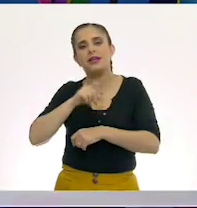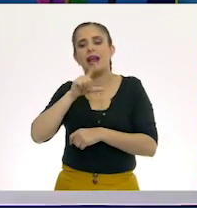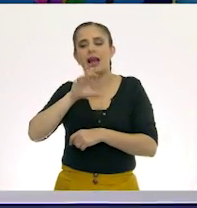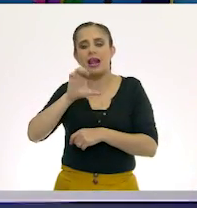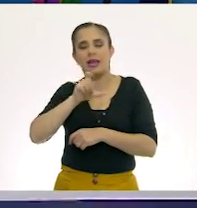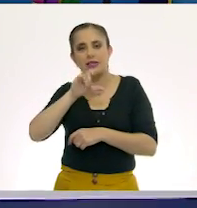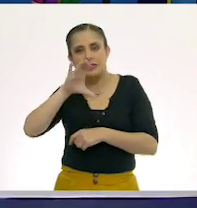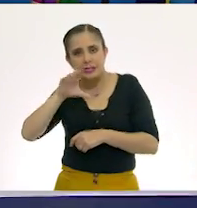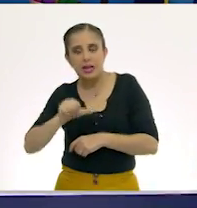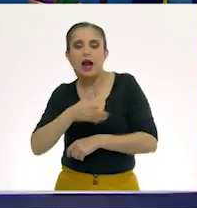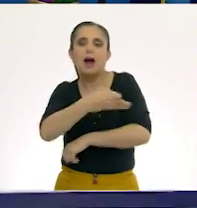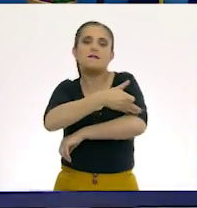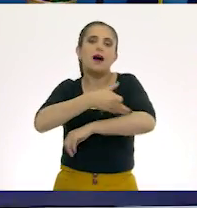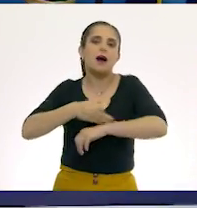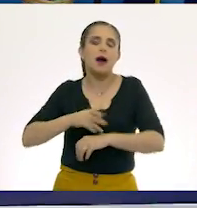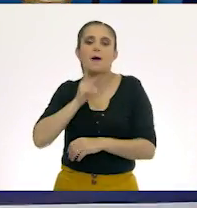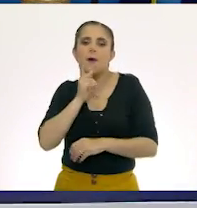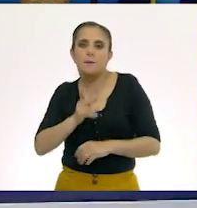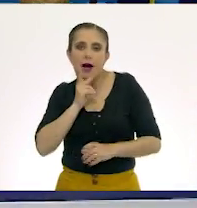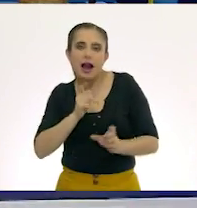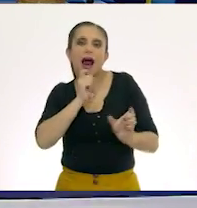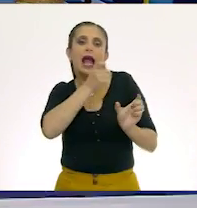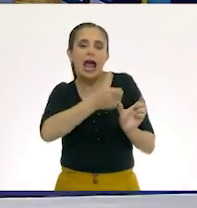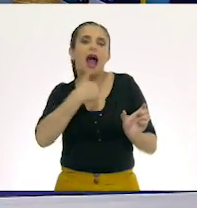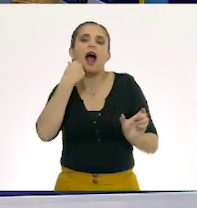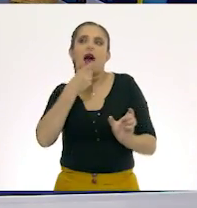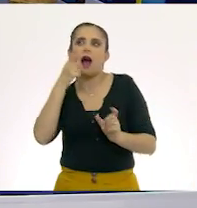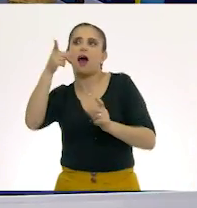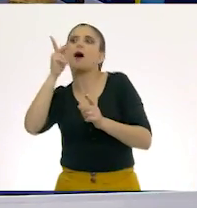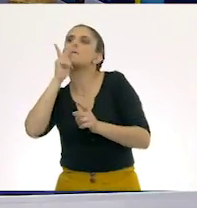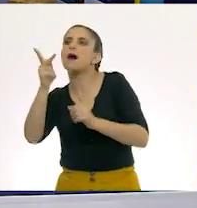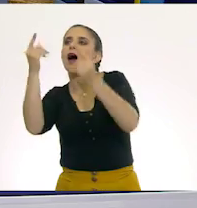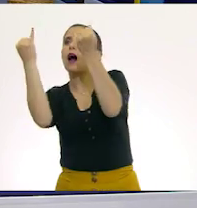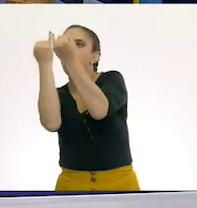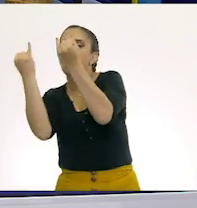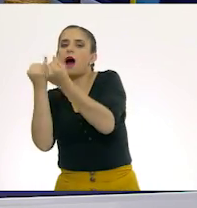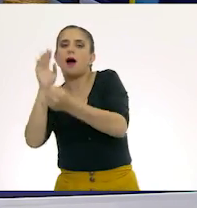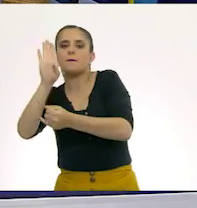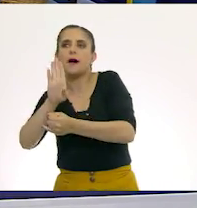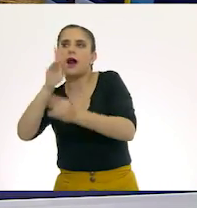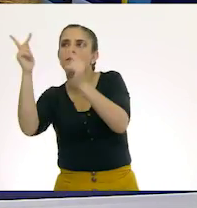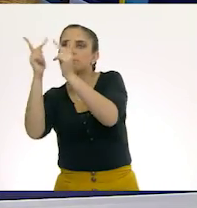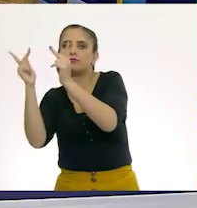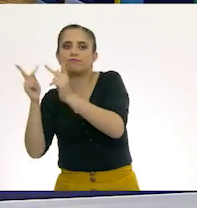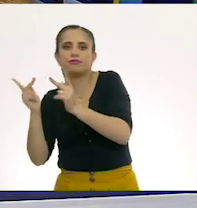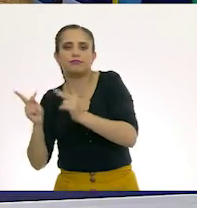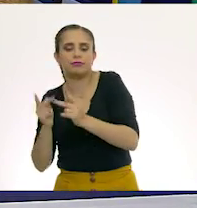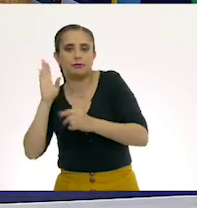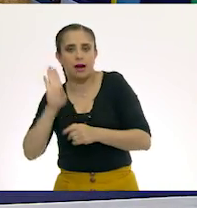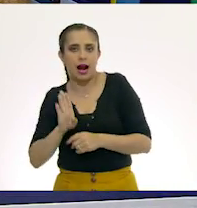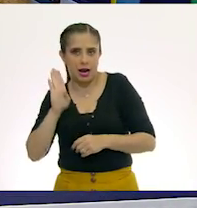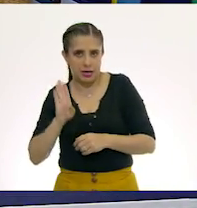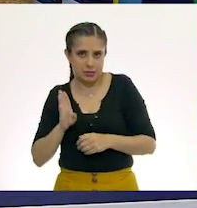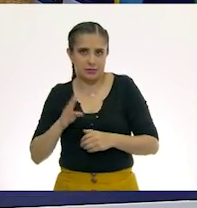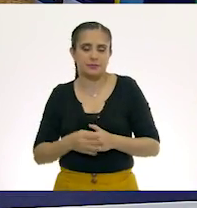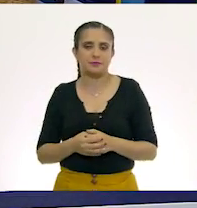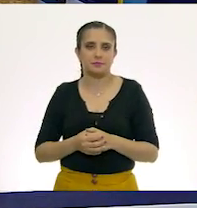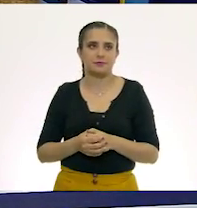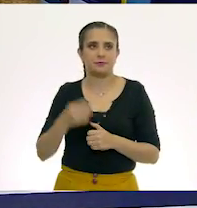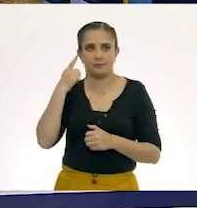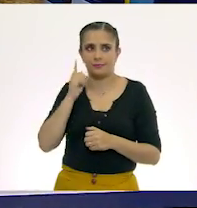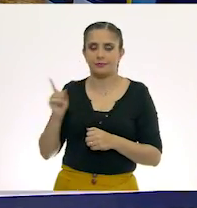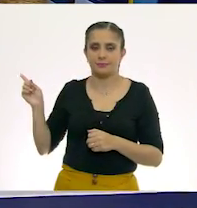léxica o familia